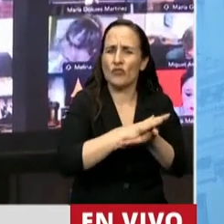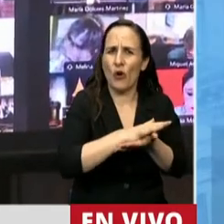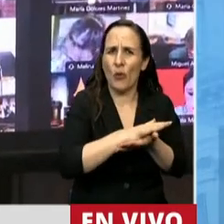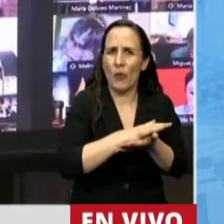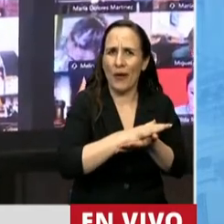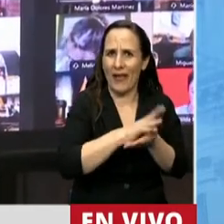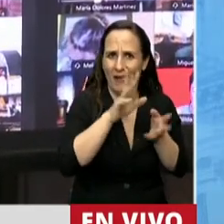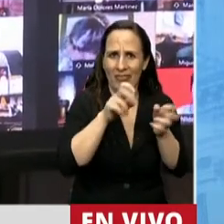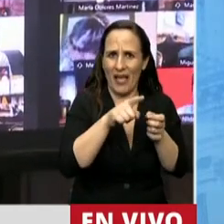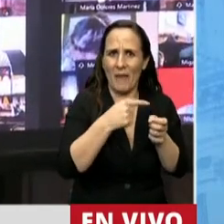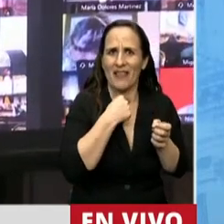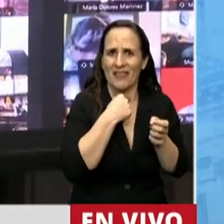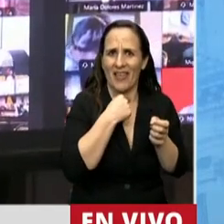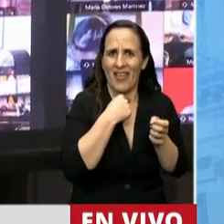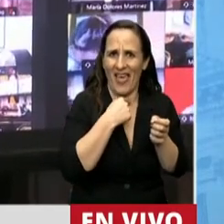regular.